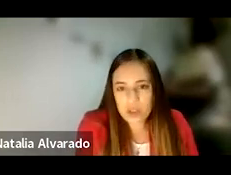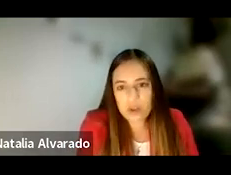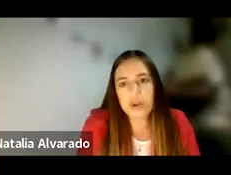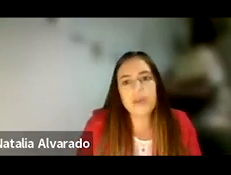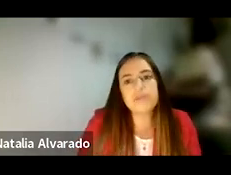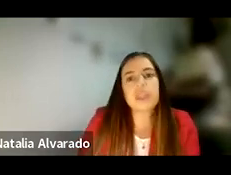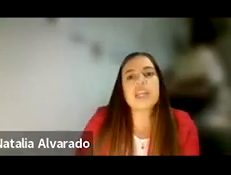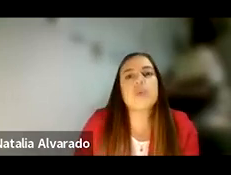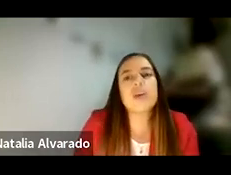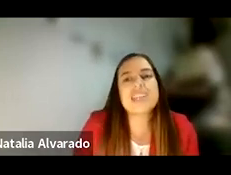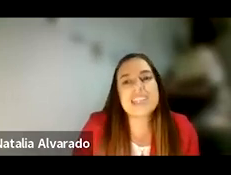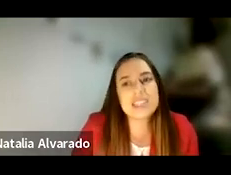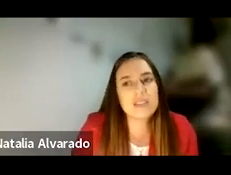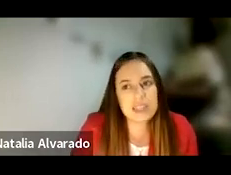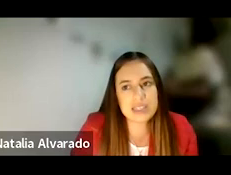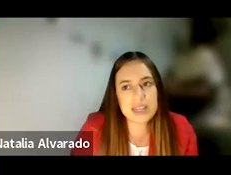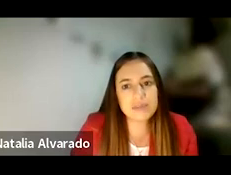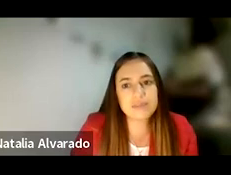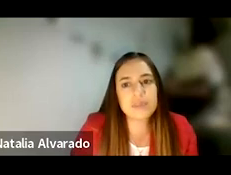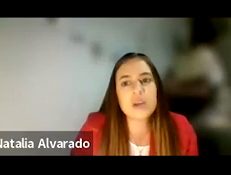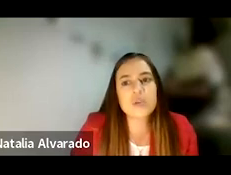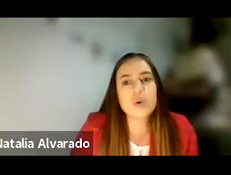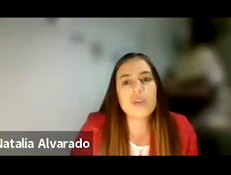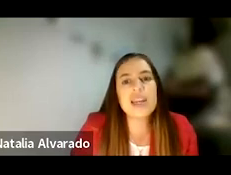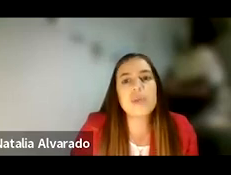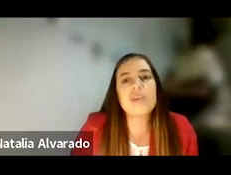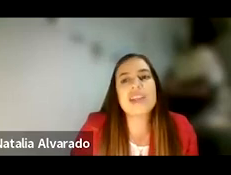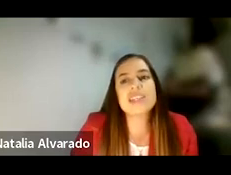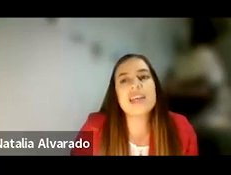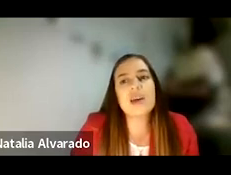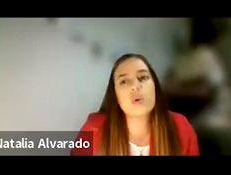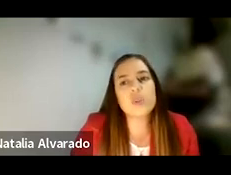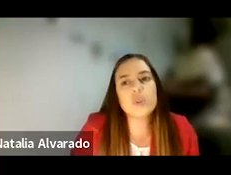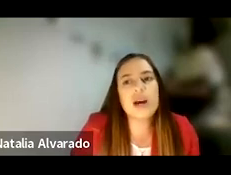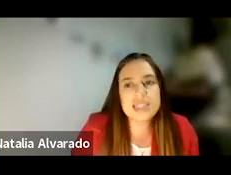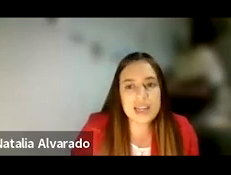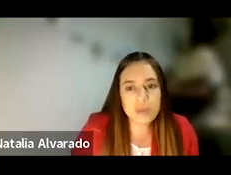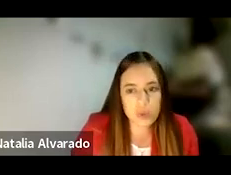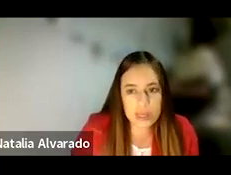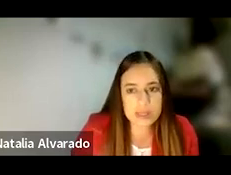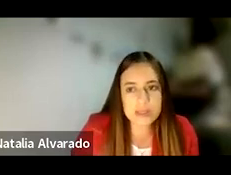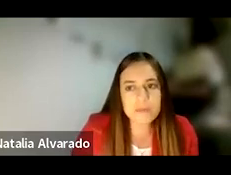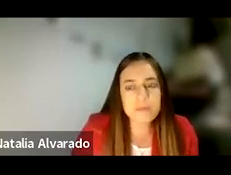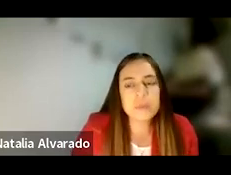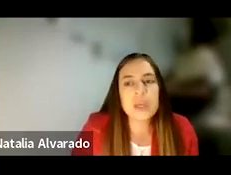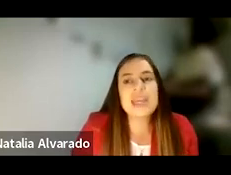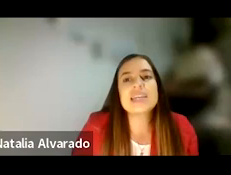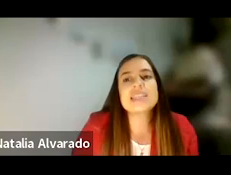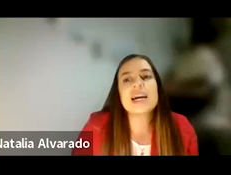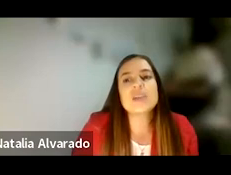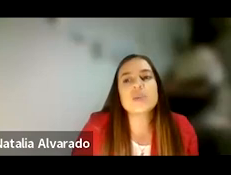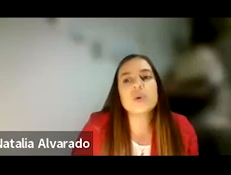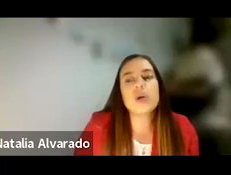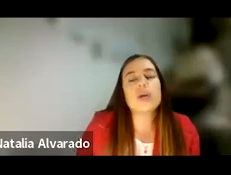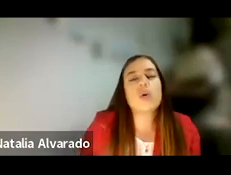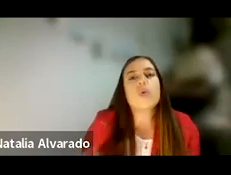espacio de hoy es poder sensibilizar sobre la prevalencia del acoso hacia las mujeres y